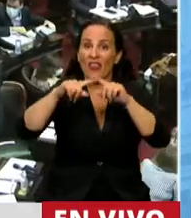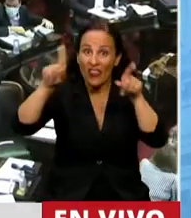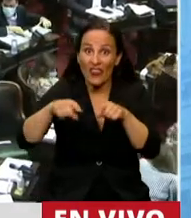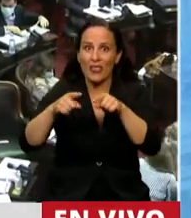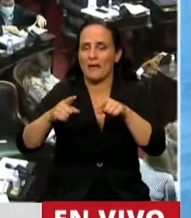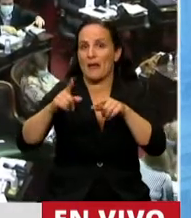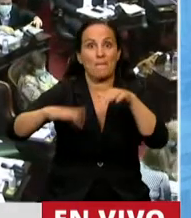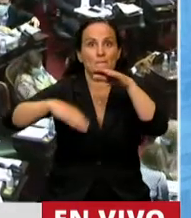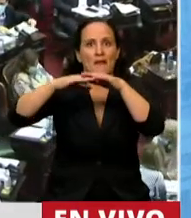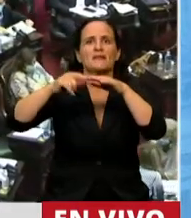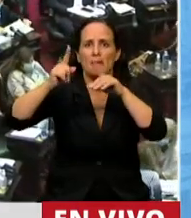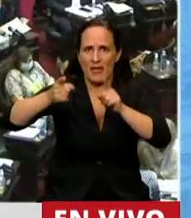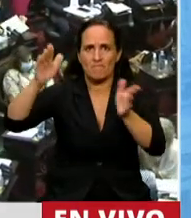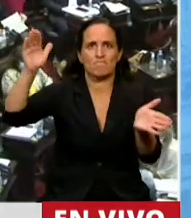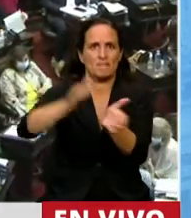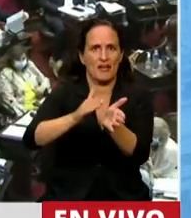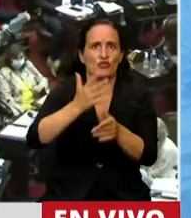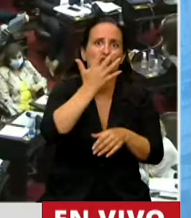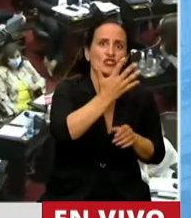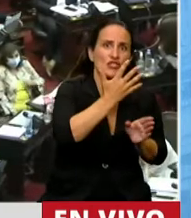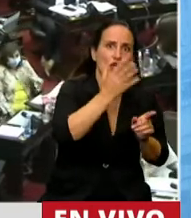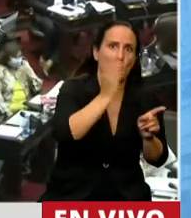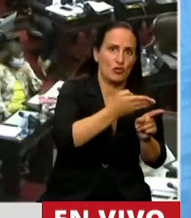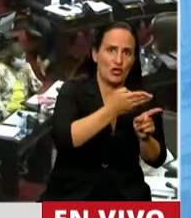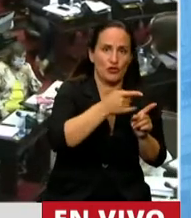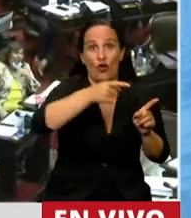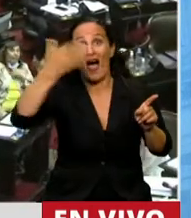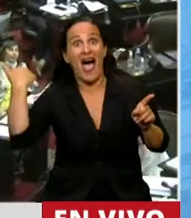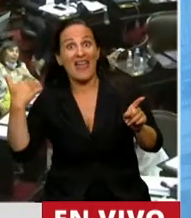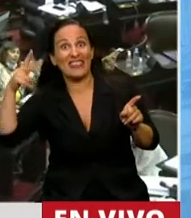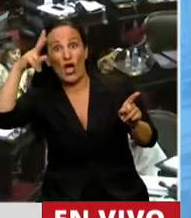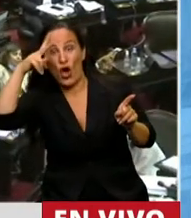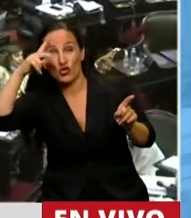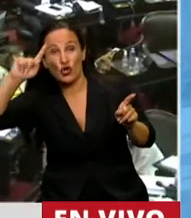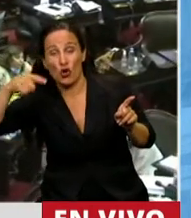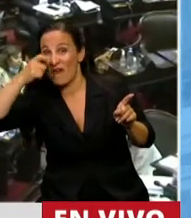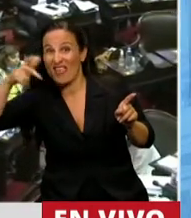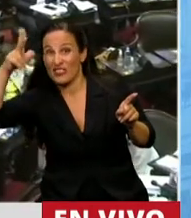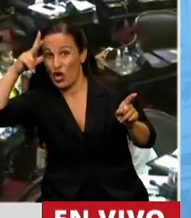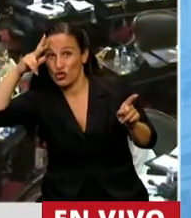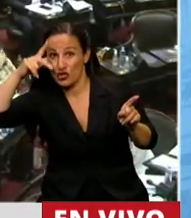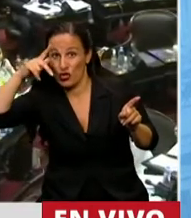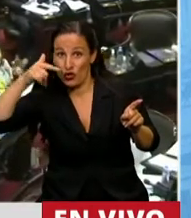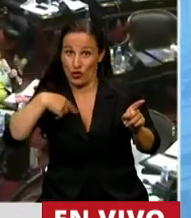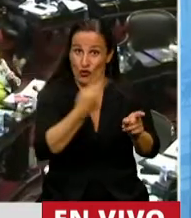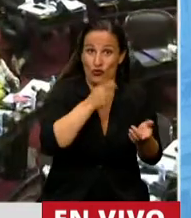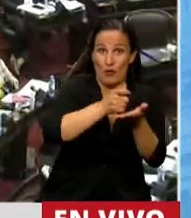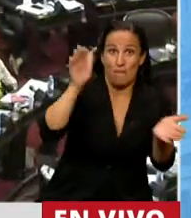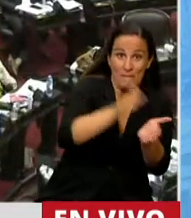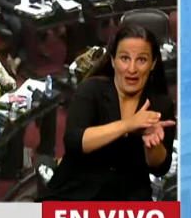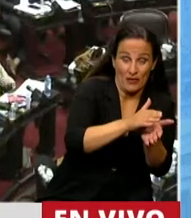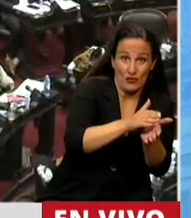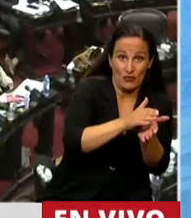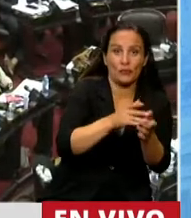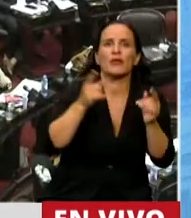instrumentos, 5% versus 8,28 del perfil heredado. Y asimismo, se redujo el monto de